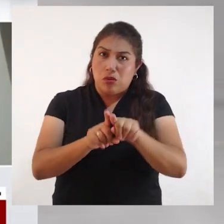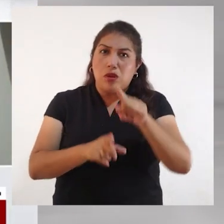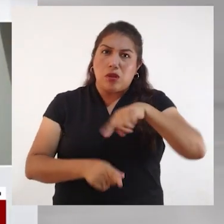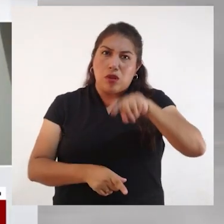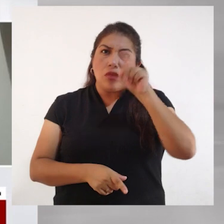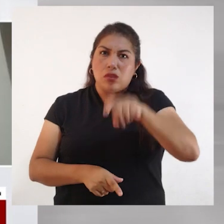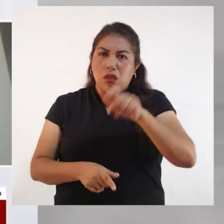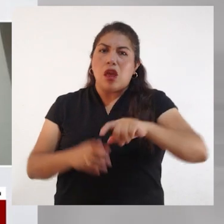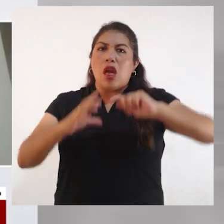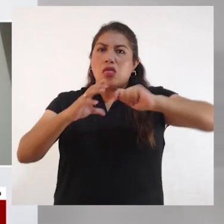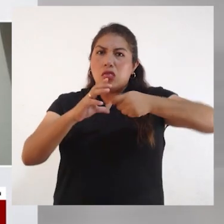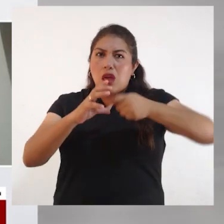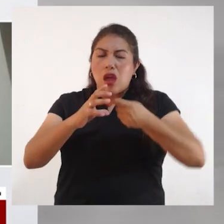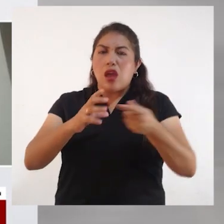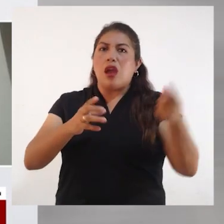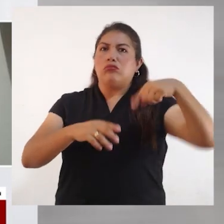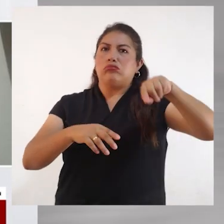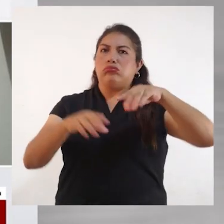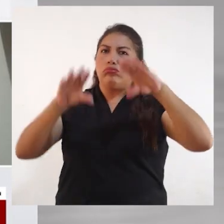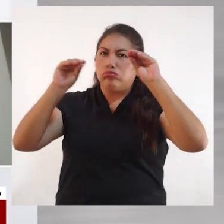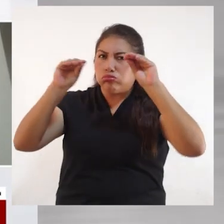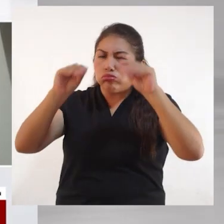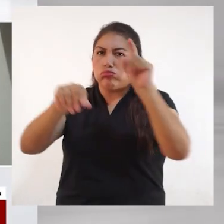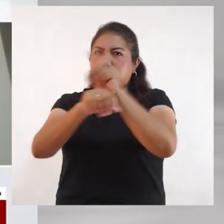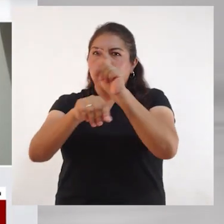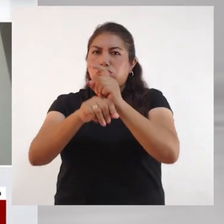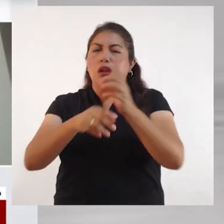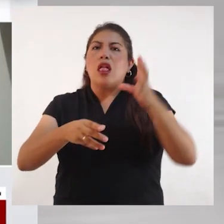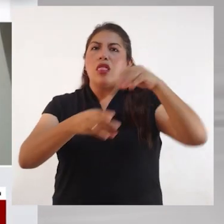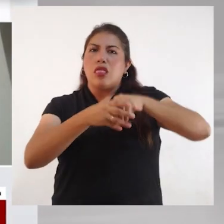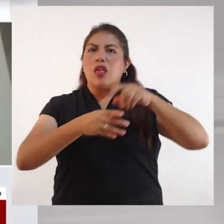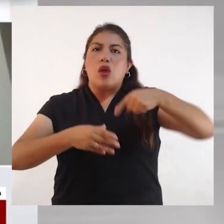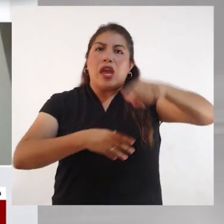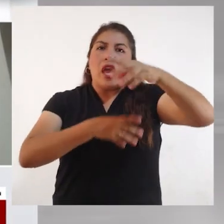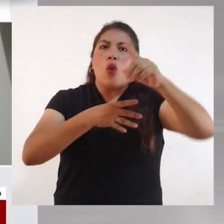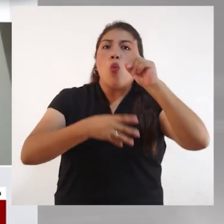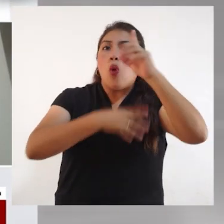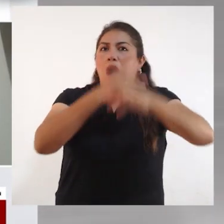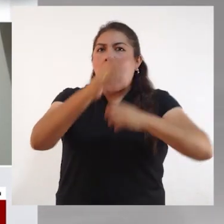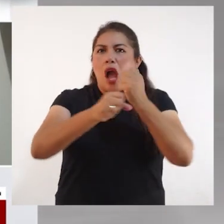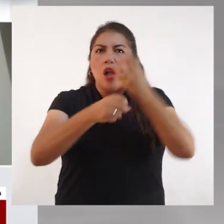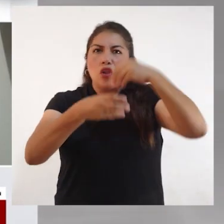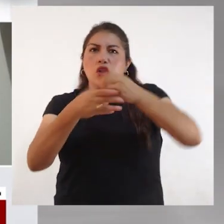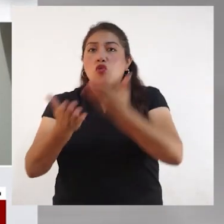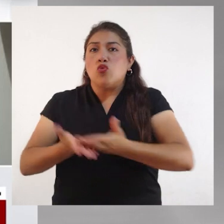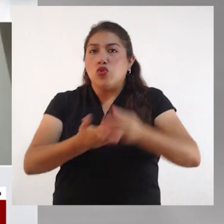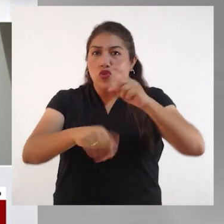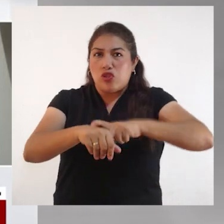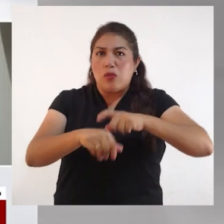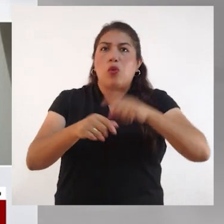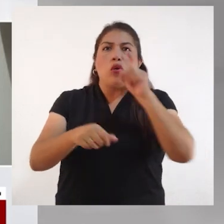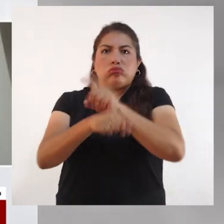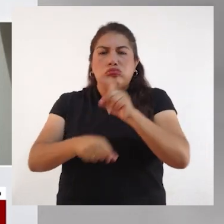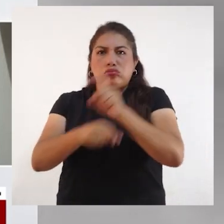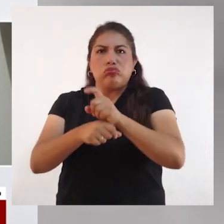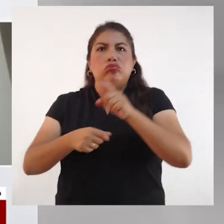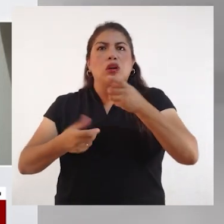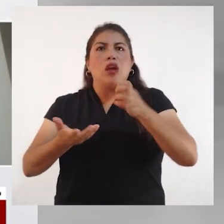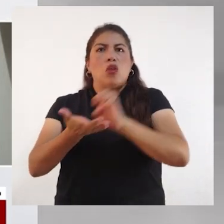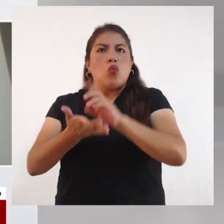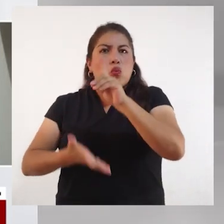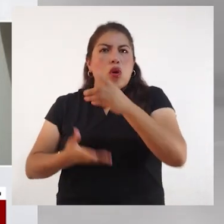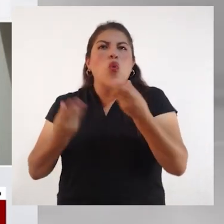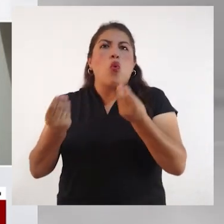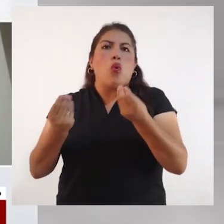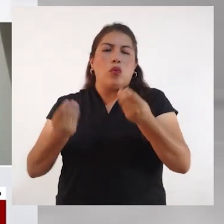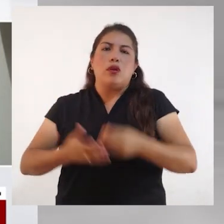recibir talleres cada cierto tiempo dentro de lo que es la currícula, el año educativo. Sí, de